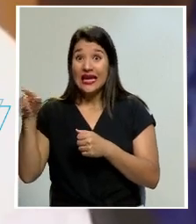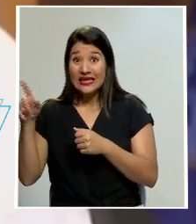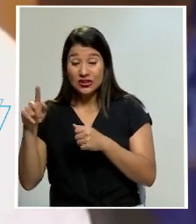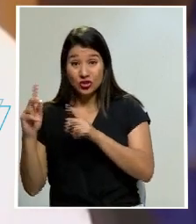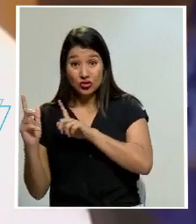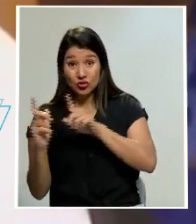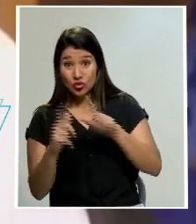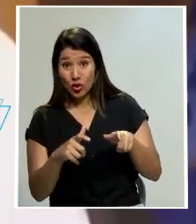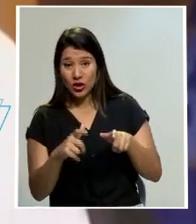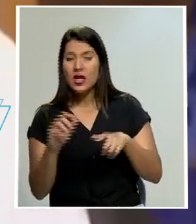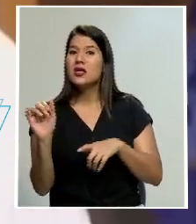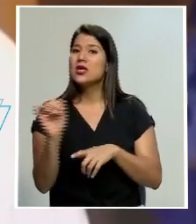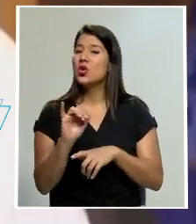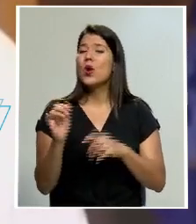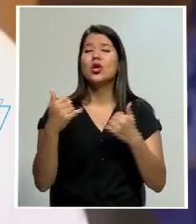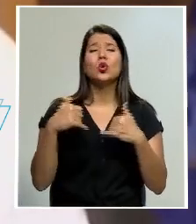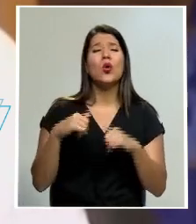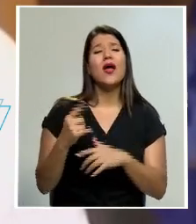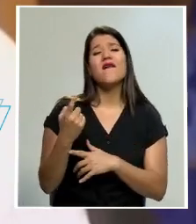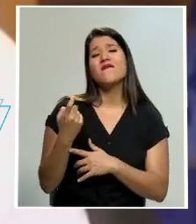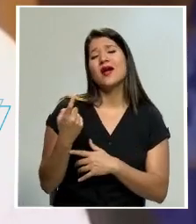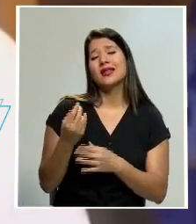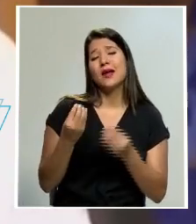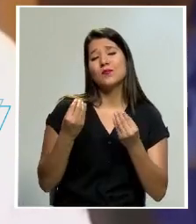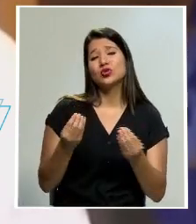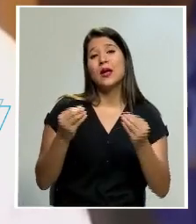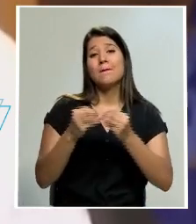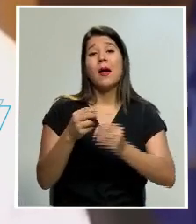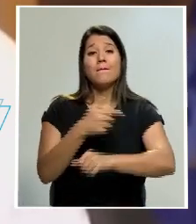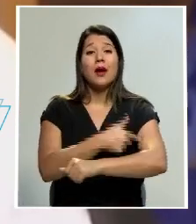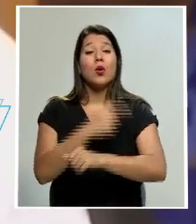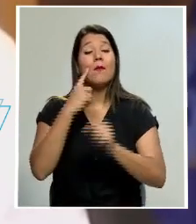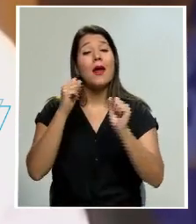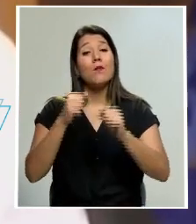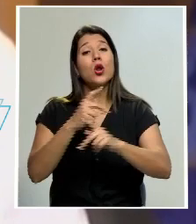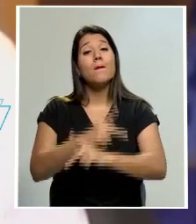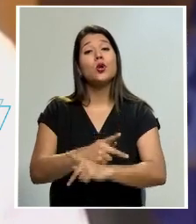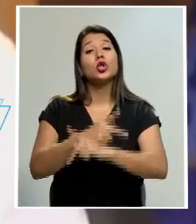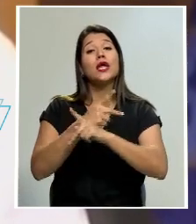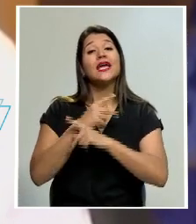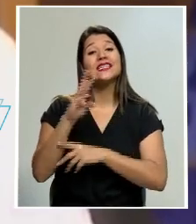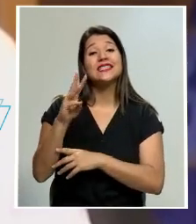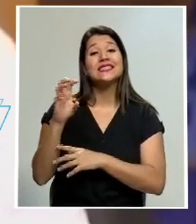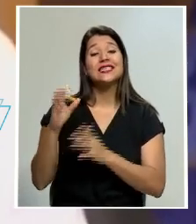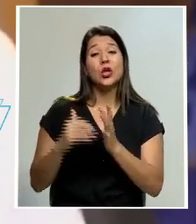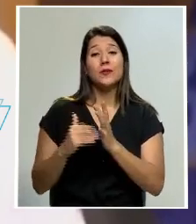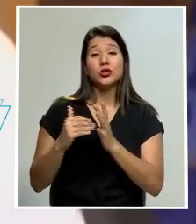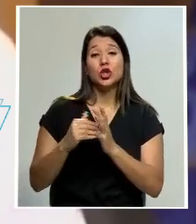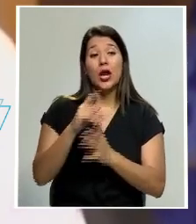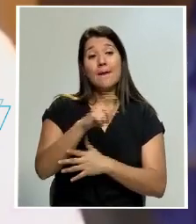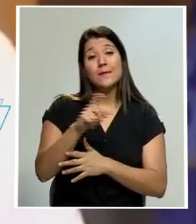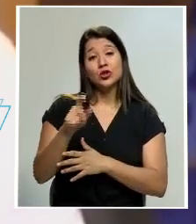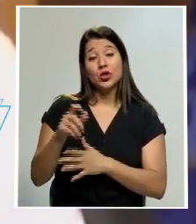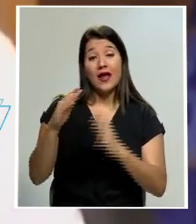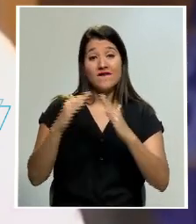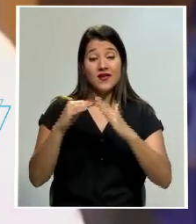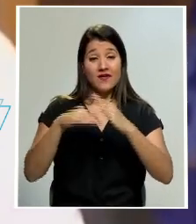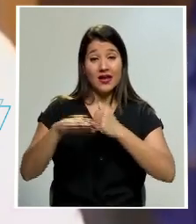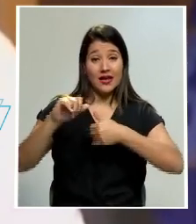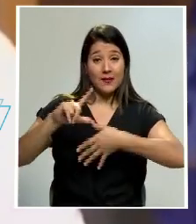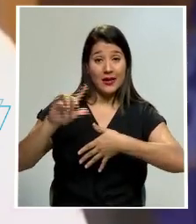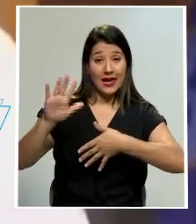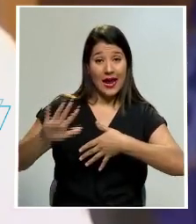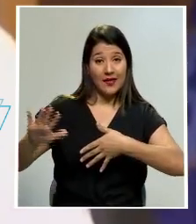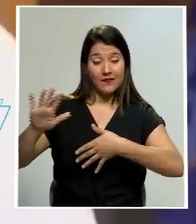generosa aún nos encontramos muy lejos de proteger a los más de 600 millones de personas que viven en américa latina y el